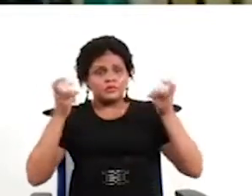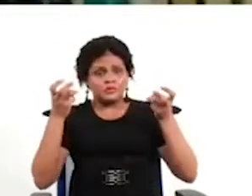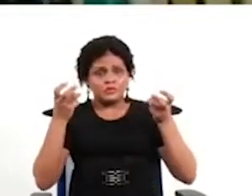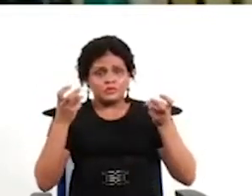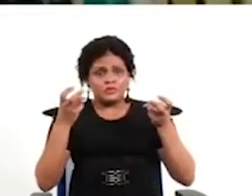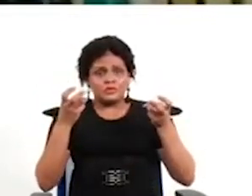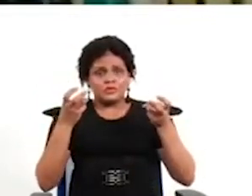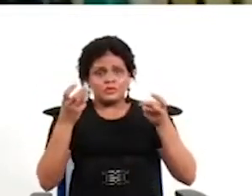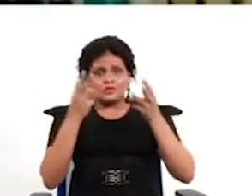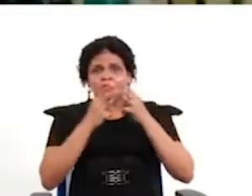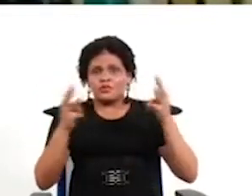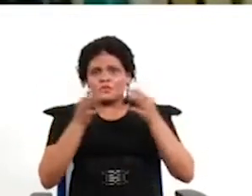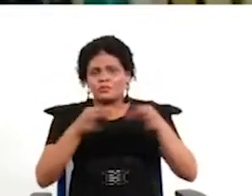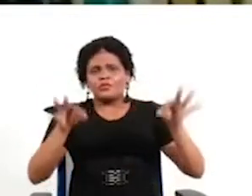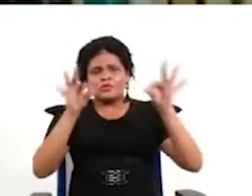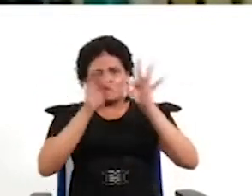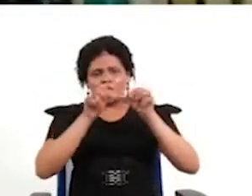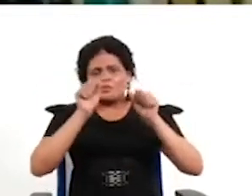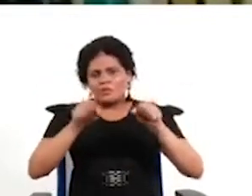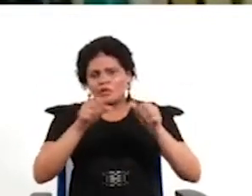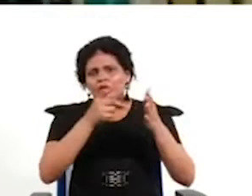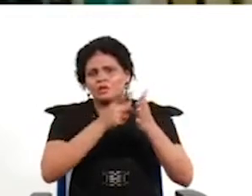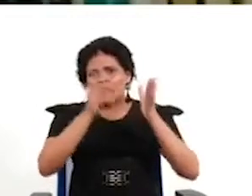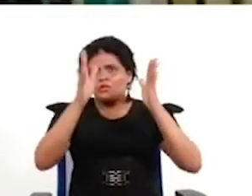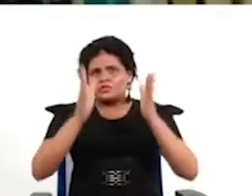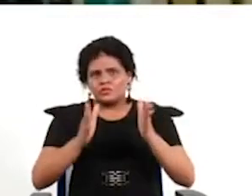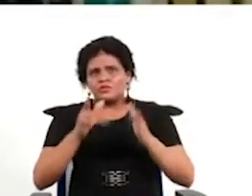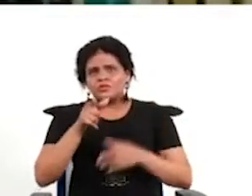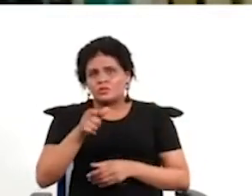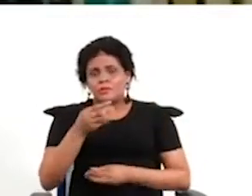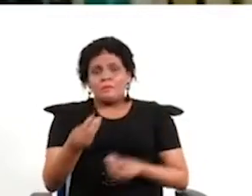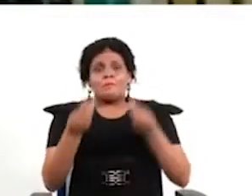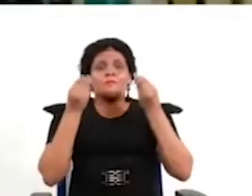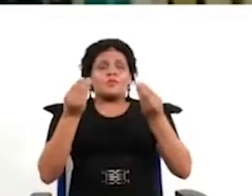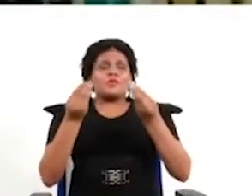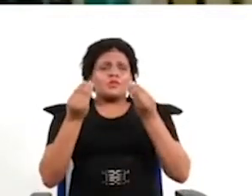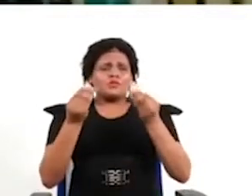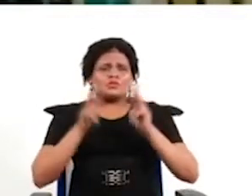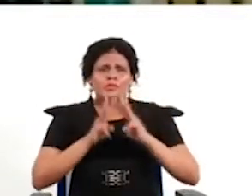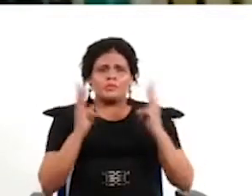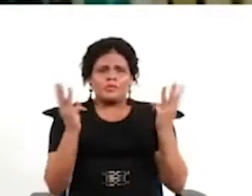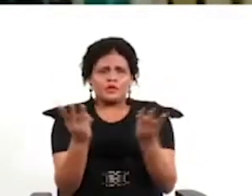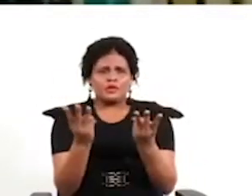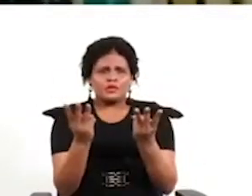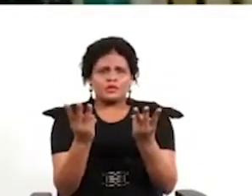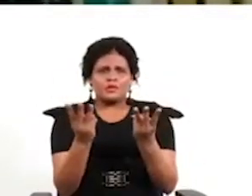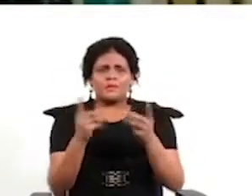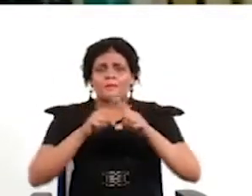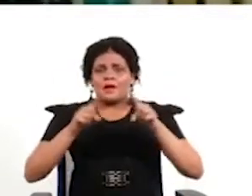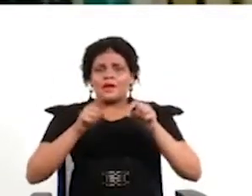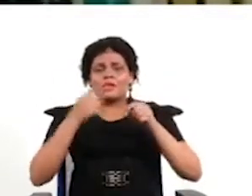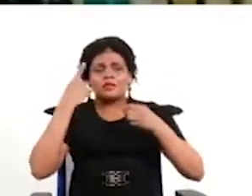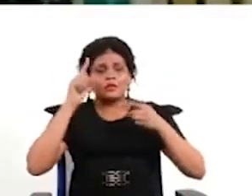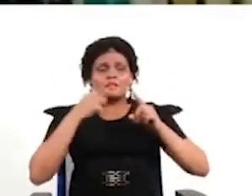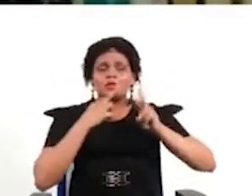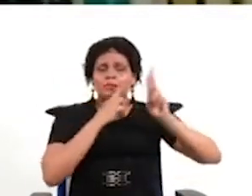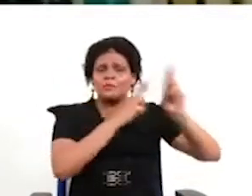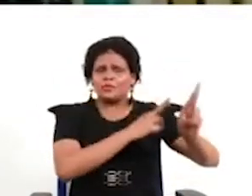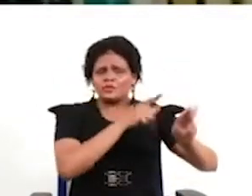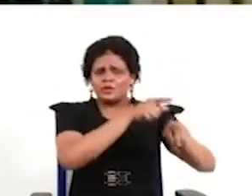a ver porque sí que tenemos a disposición muchos métodos unos cuantos métodos para poder dar una respuesta realmente